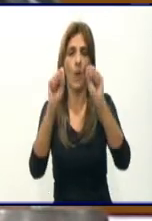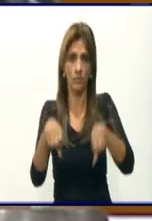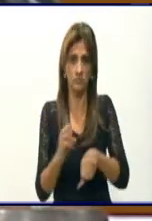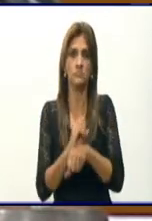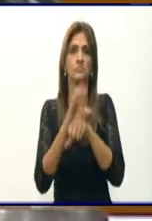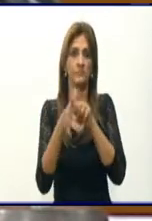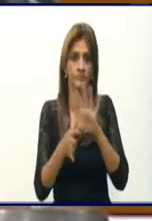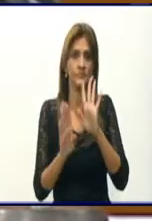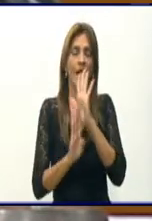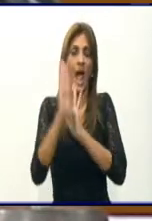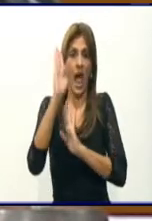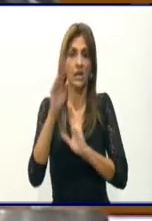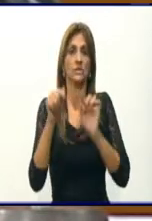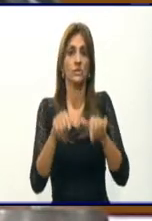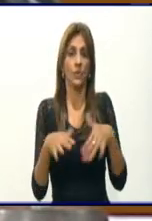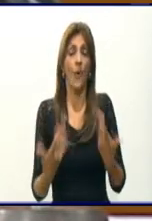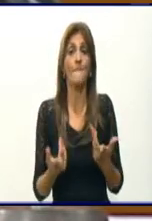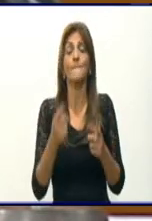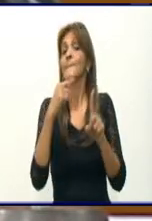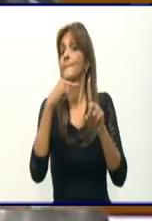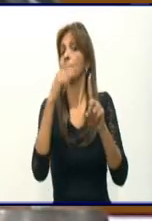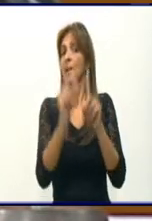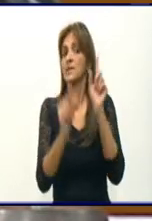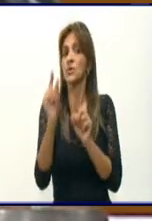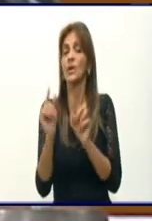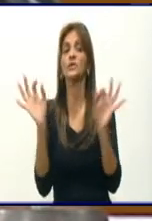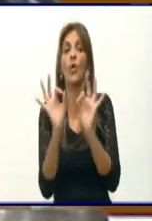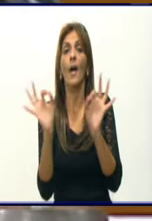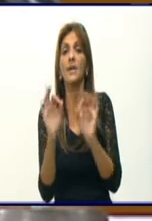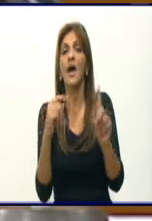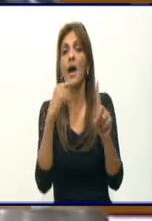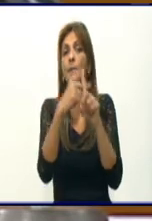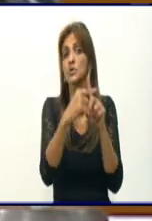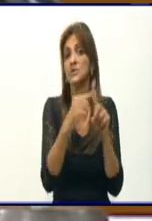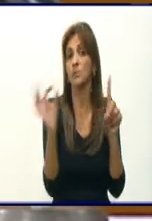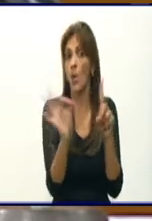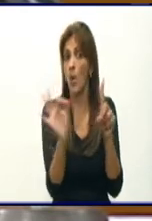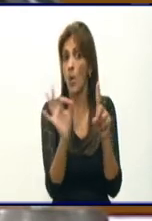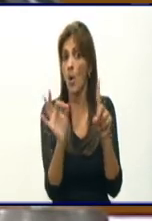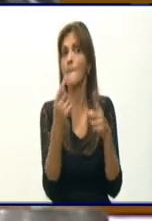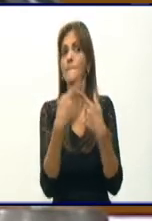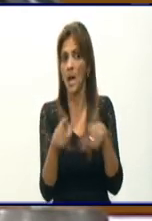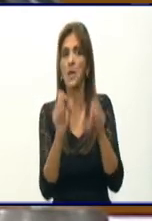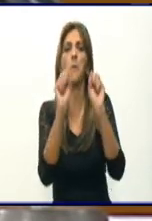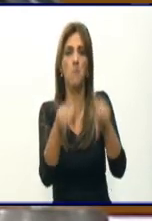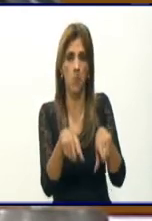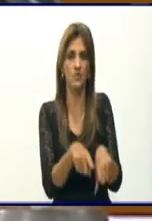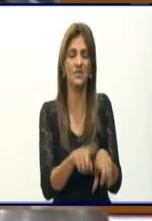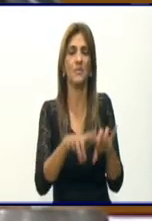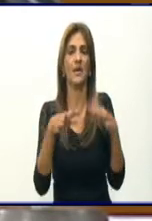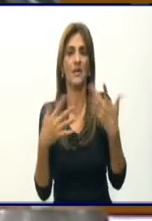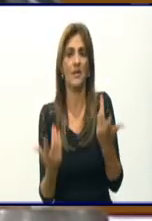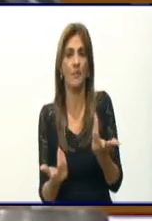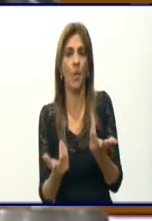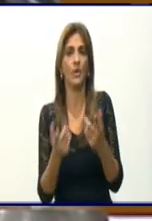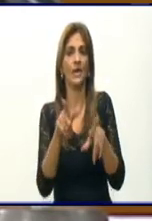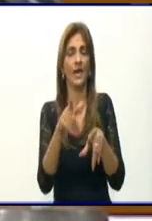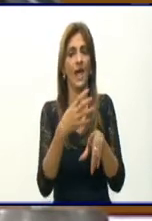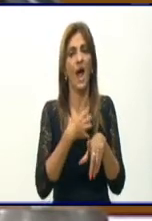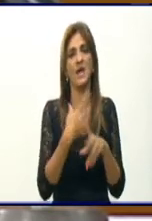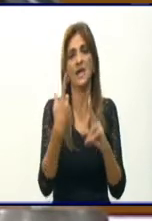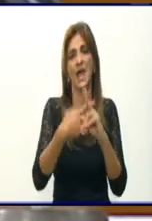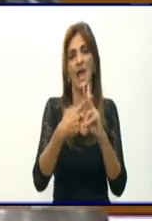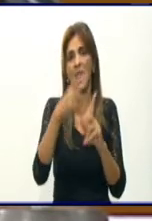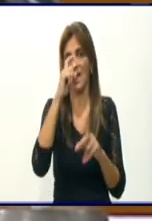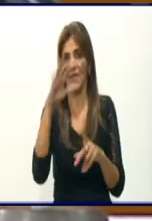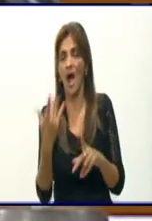Es decir, son personas que aún no han sido confirmadas pero son sospechosos de alto riesgo por la edad fundamentalmente de los pacientes y por